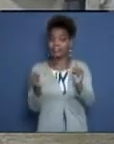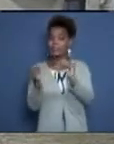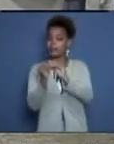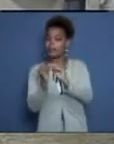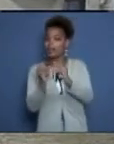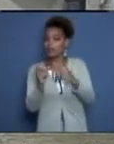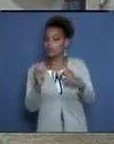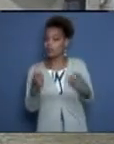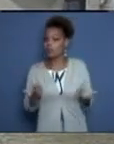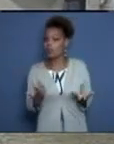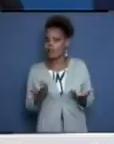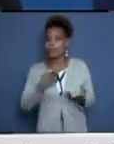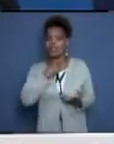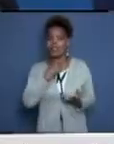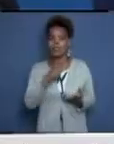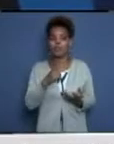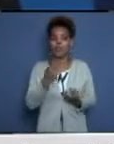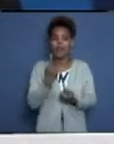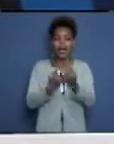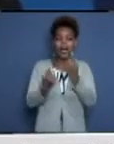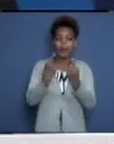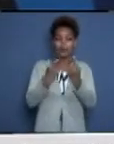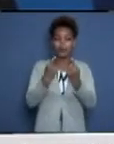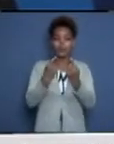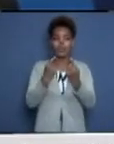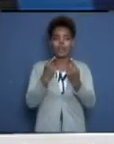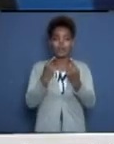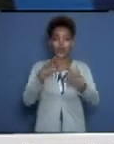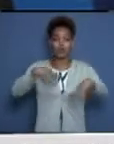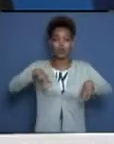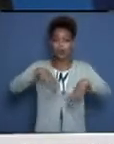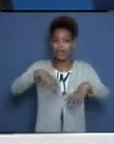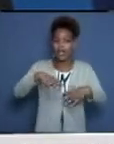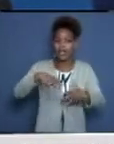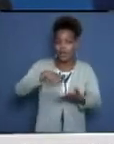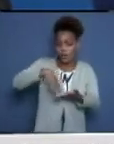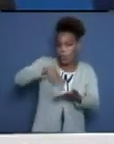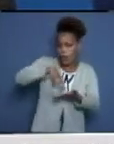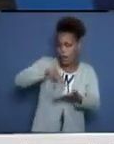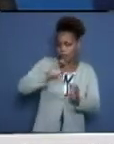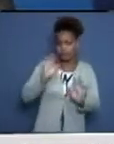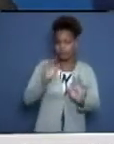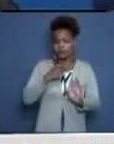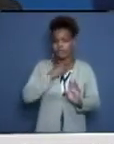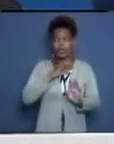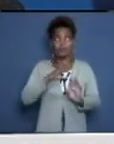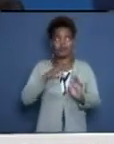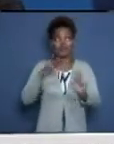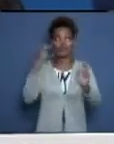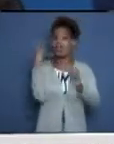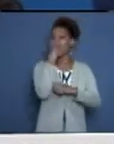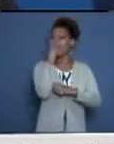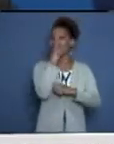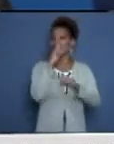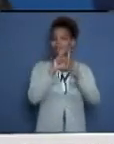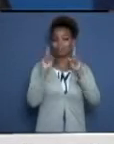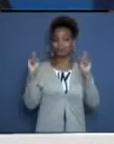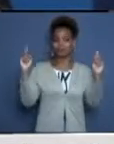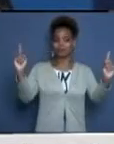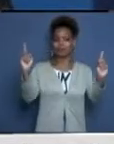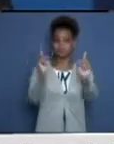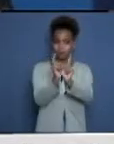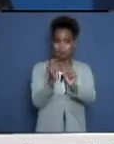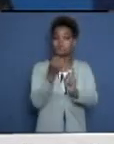mantienen suspendidas en el ambiente de aire acondicionado donde hay poca circulación viral. Ahora, el contacto directo, es la